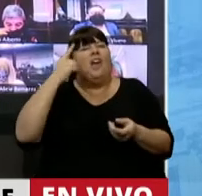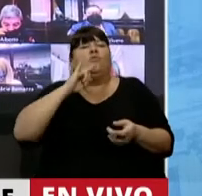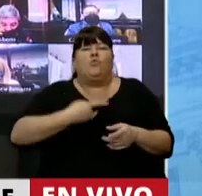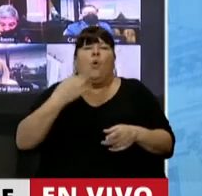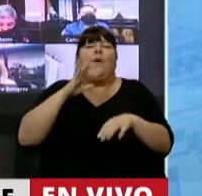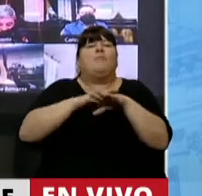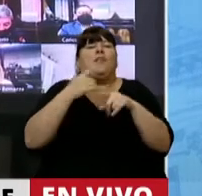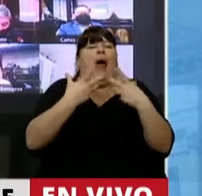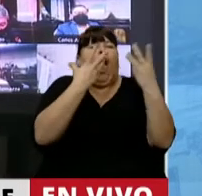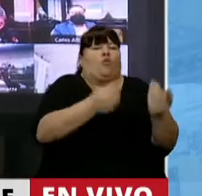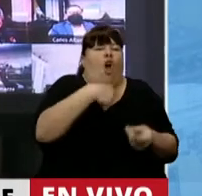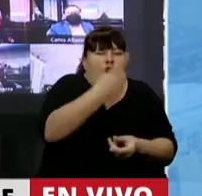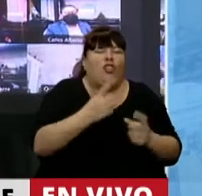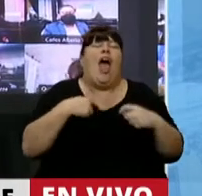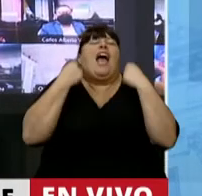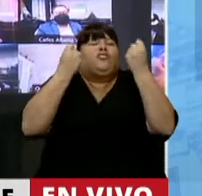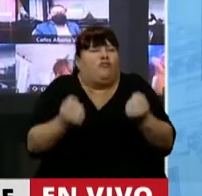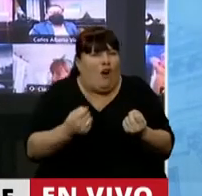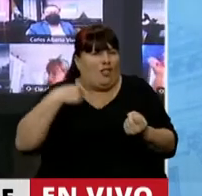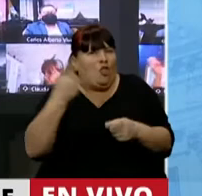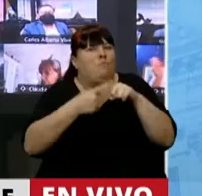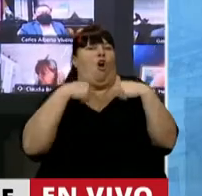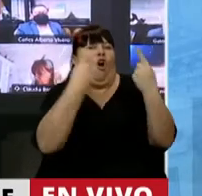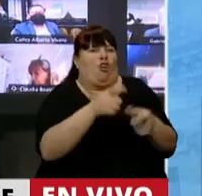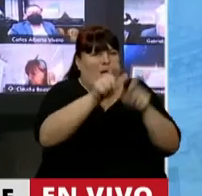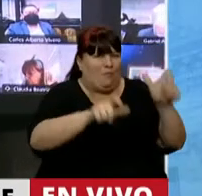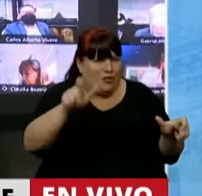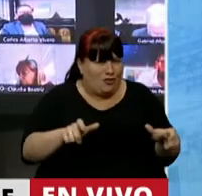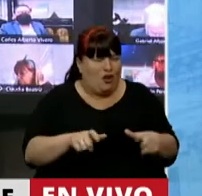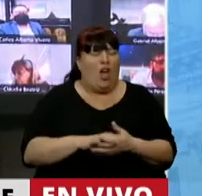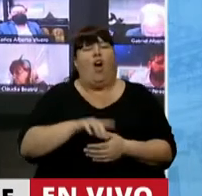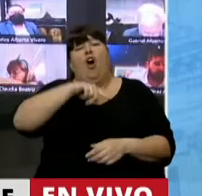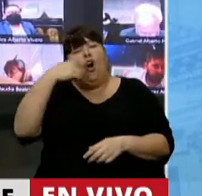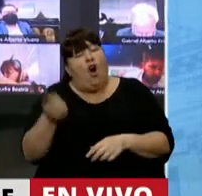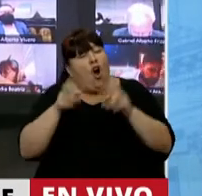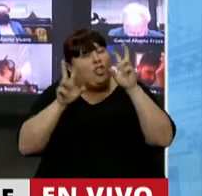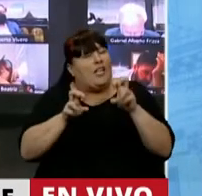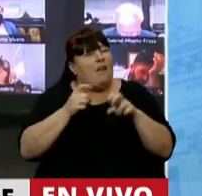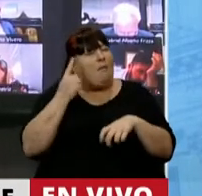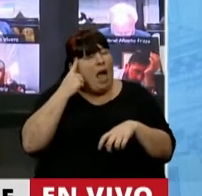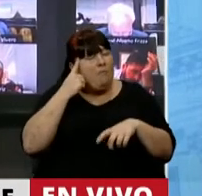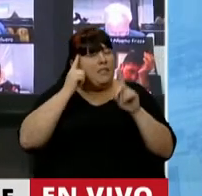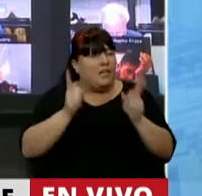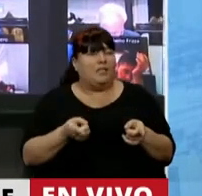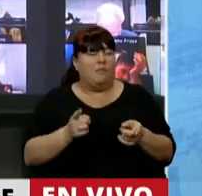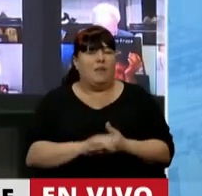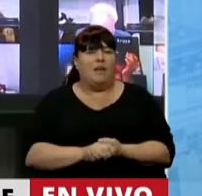cargo por el otro, de hacer un esfuerzo. Otro punto de partida que tenemos que tener en cuenta.